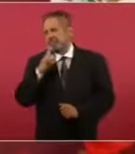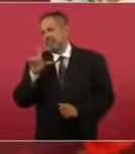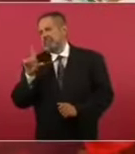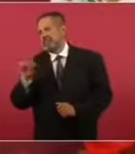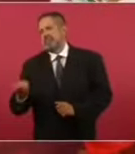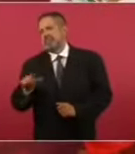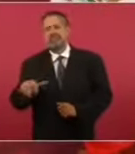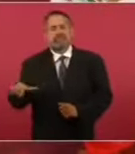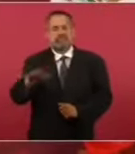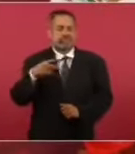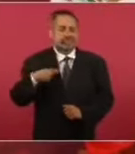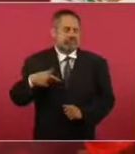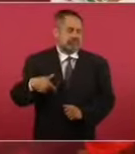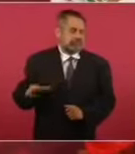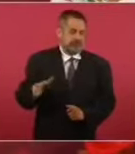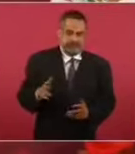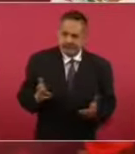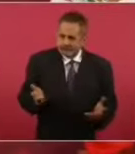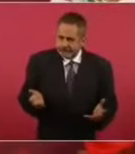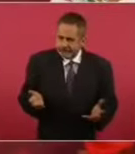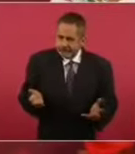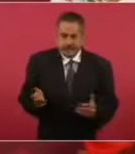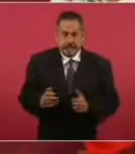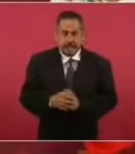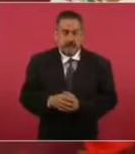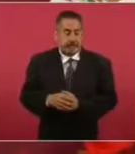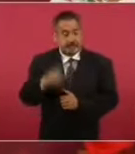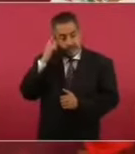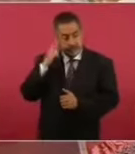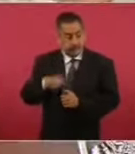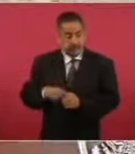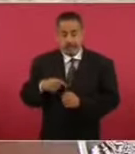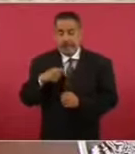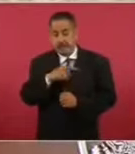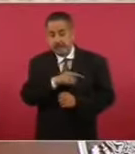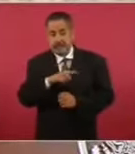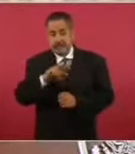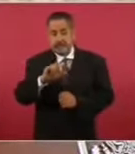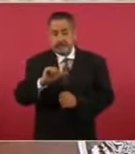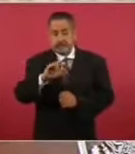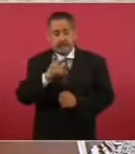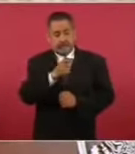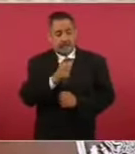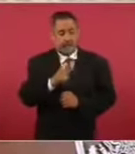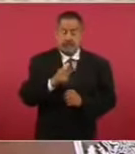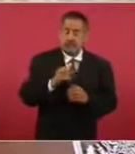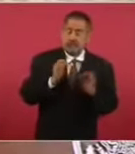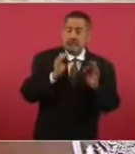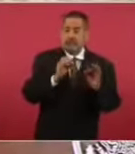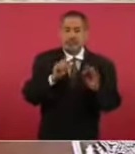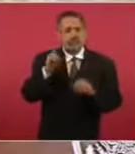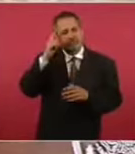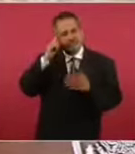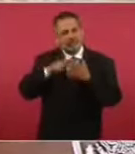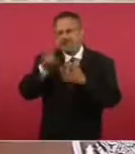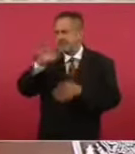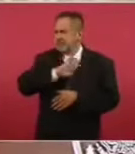porque pues él, yo creo que ahora en España le dieron un título